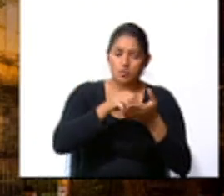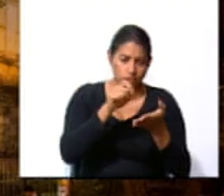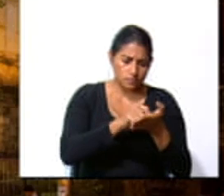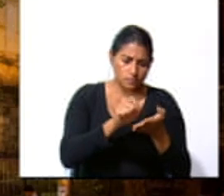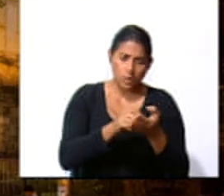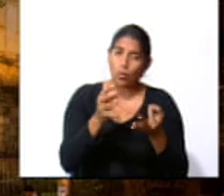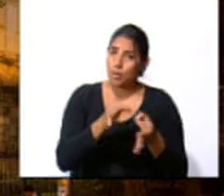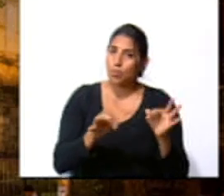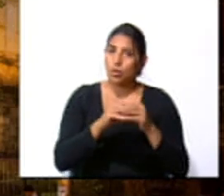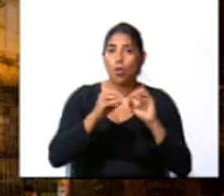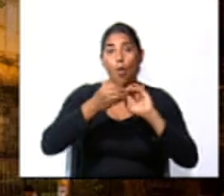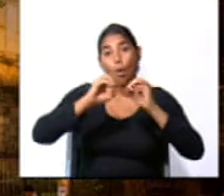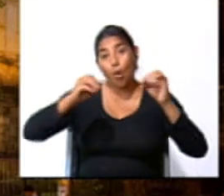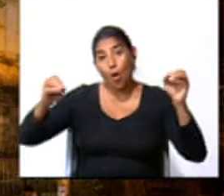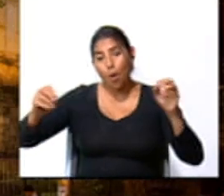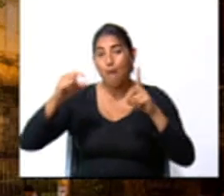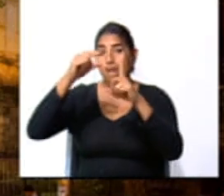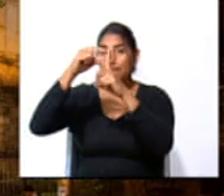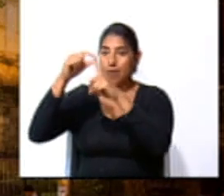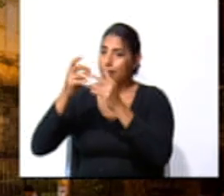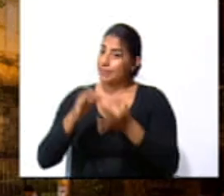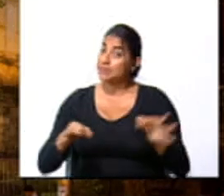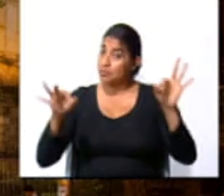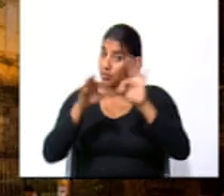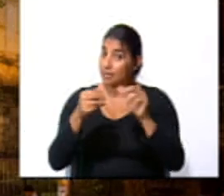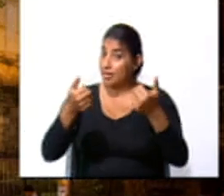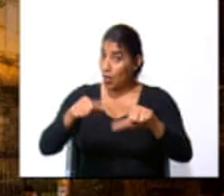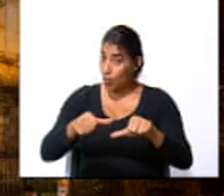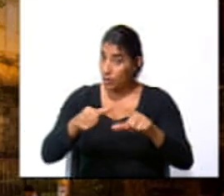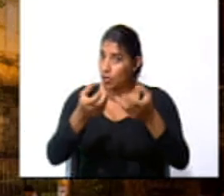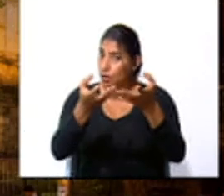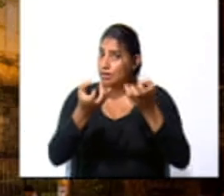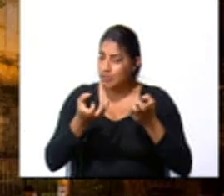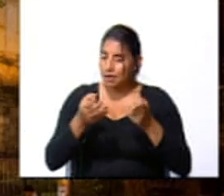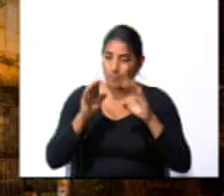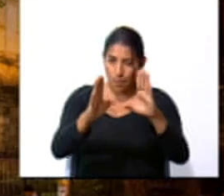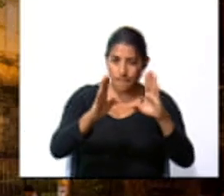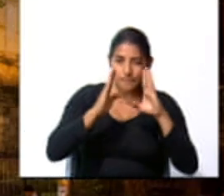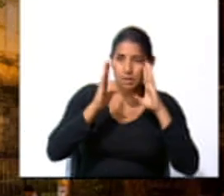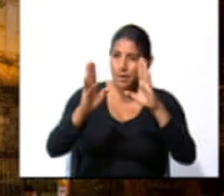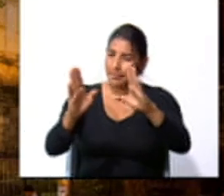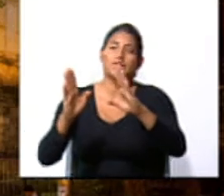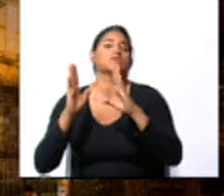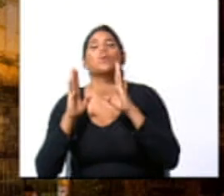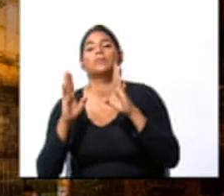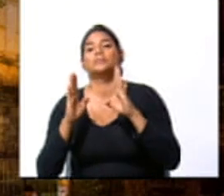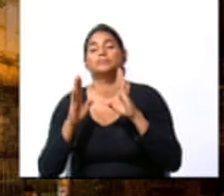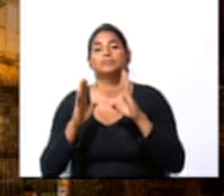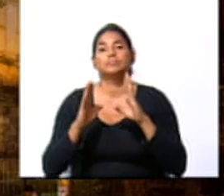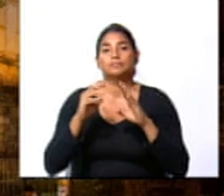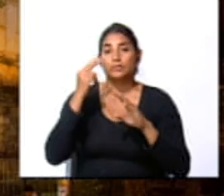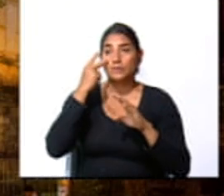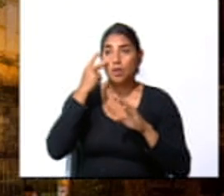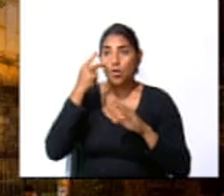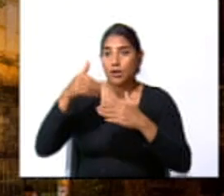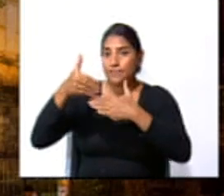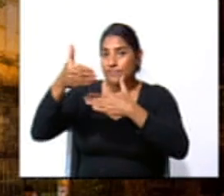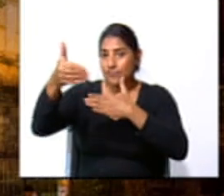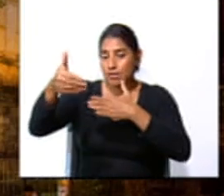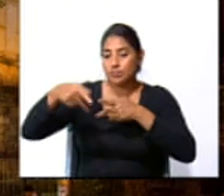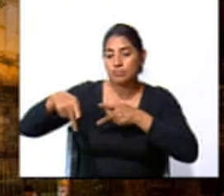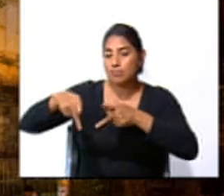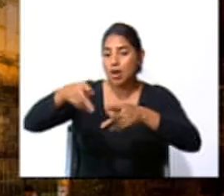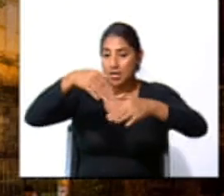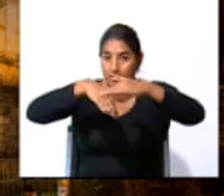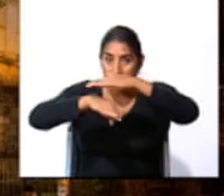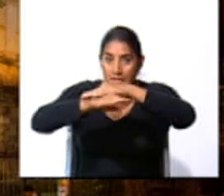pueden ser oraciones o palabras relevantes. ¿De acuerdo? Quiero que presten muchísima atención a lo que resta del recorrido